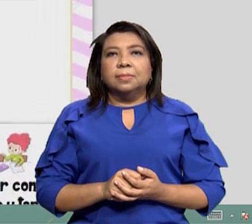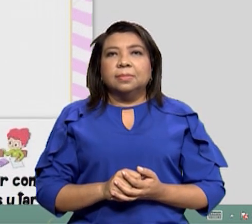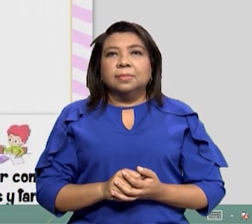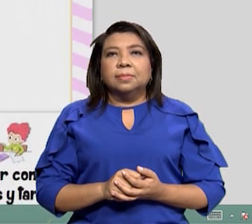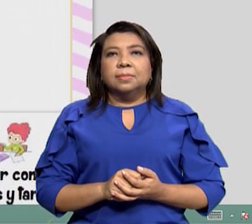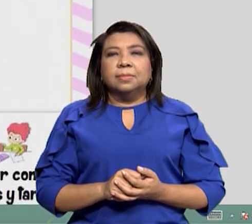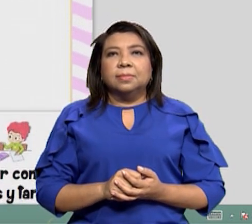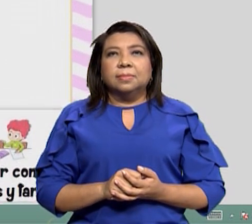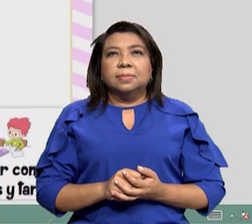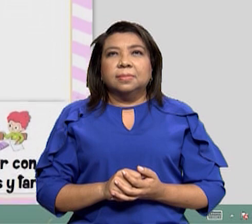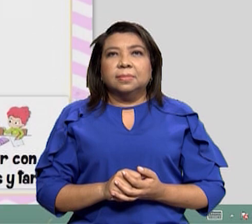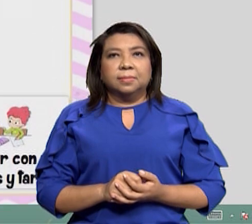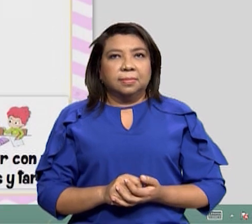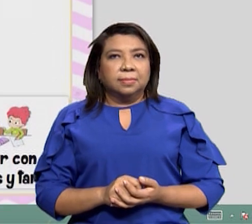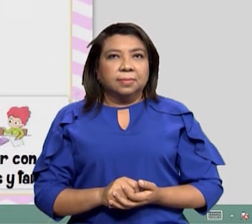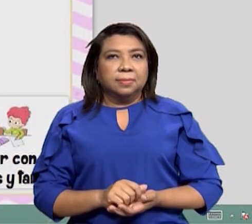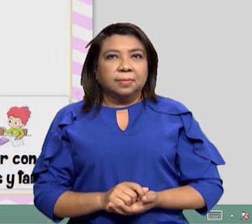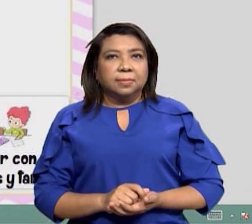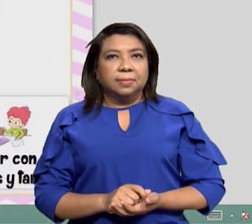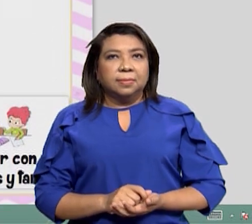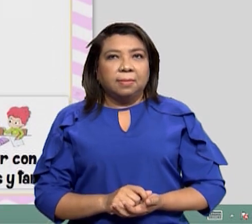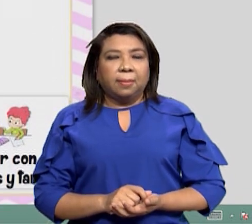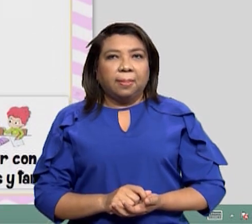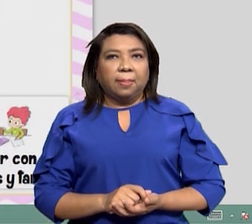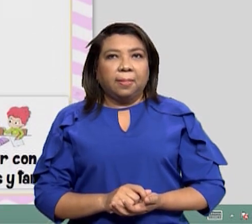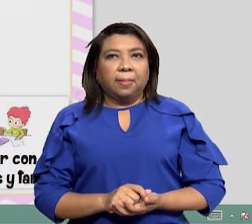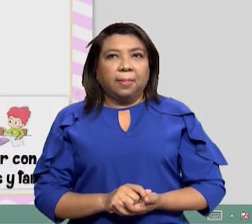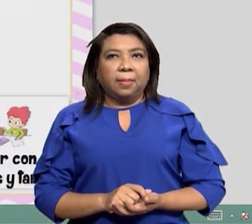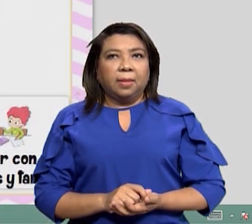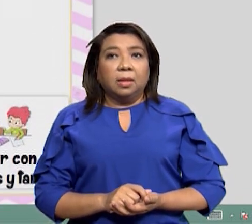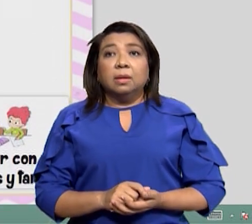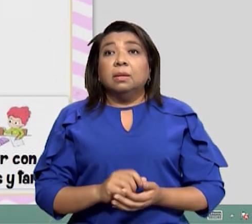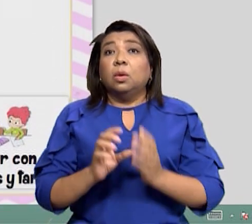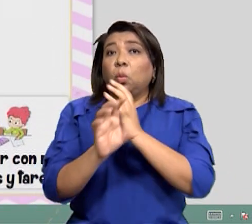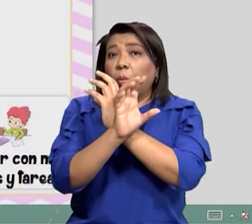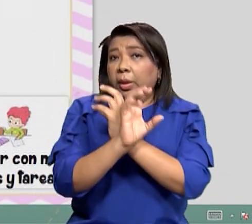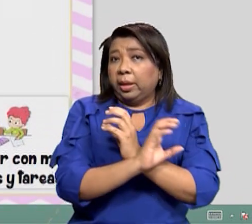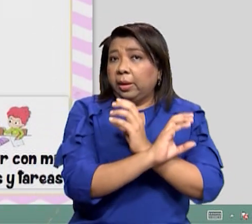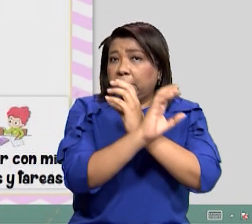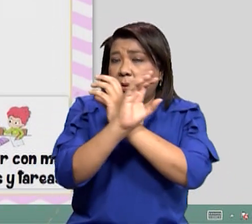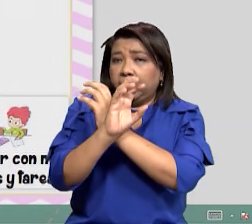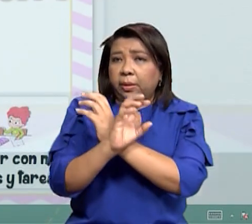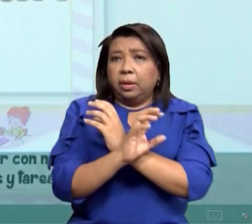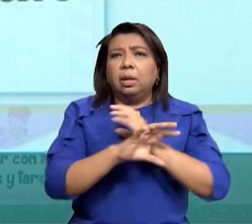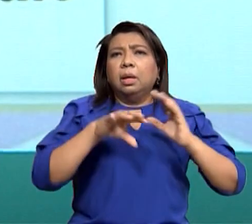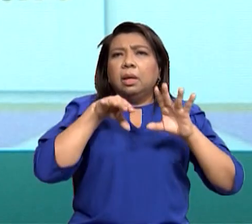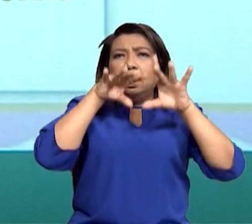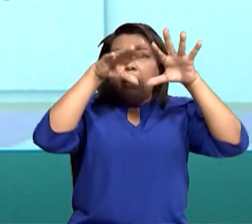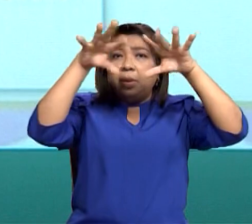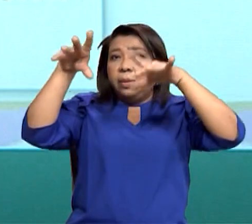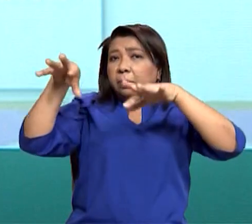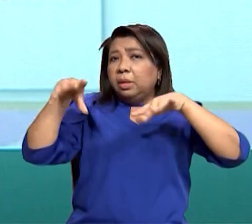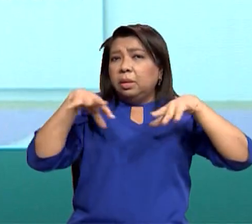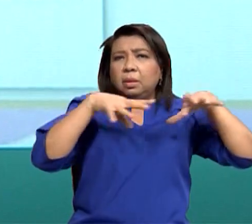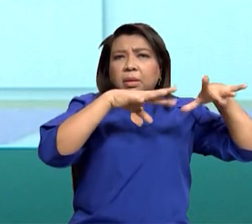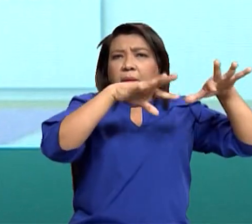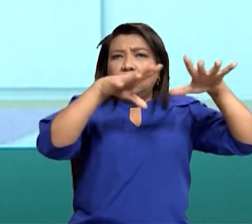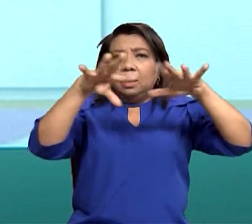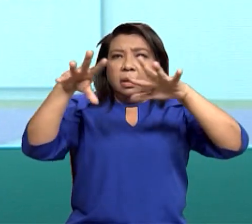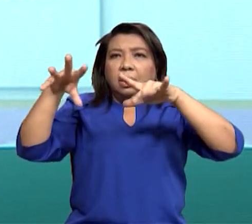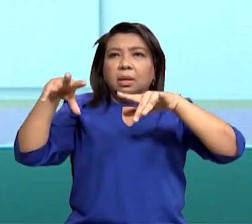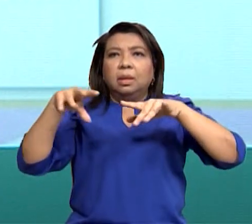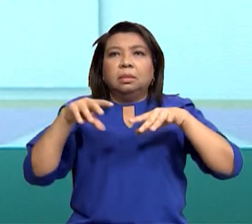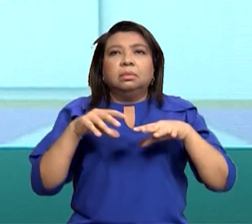abajo Tenemos Vamos a ver aquí Tenemos cuidar el medio ambiente ¿Qué sería cuidar el medio ambiente? ¿Sería un